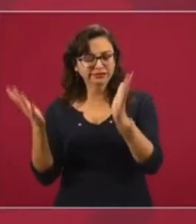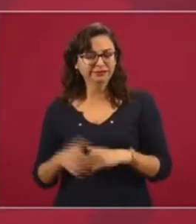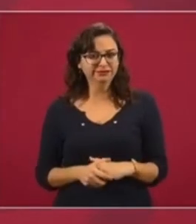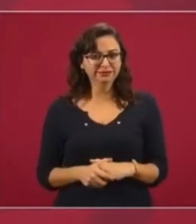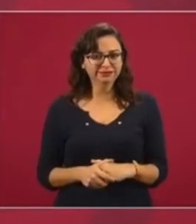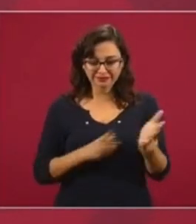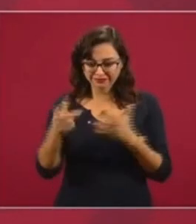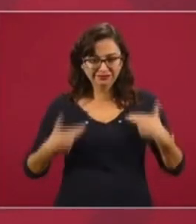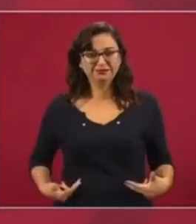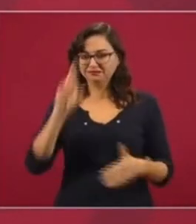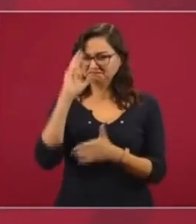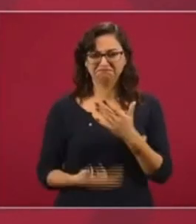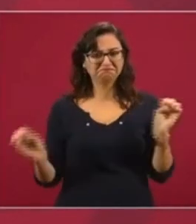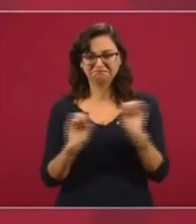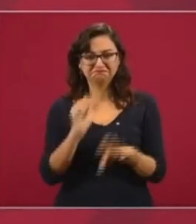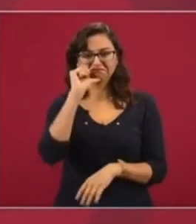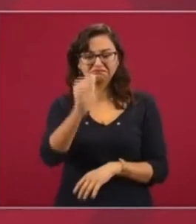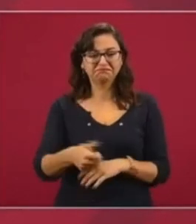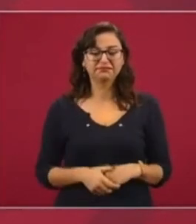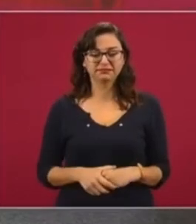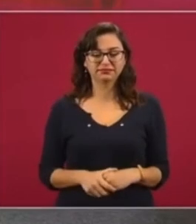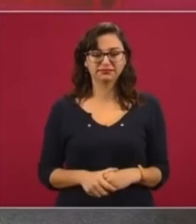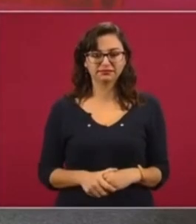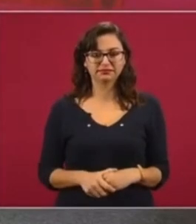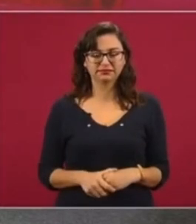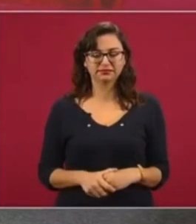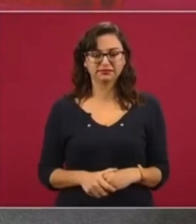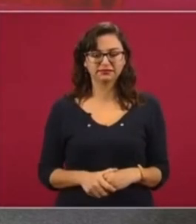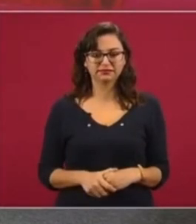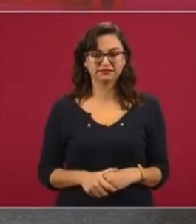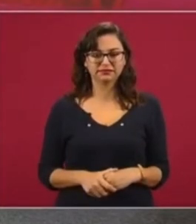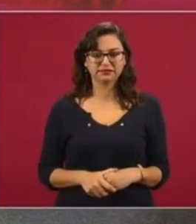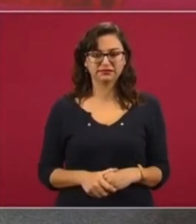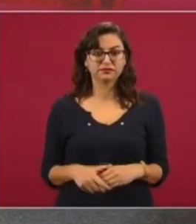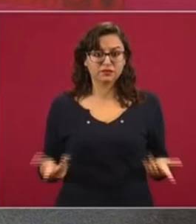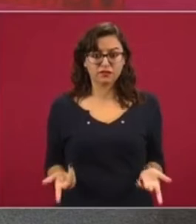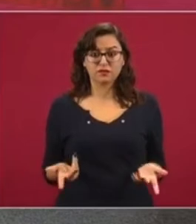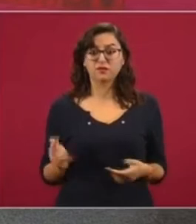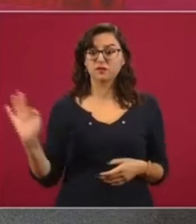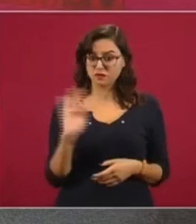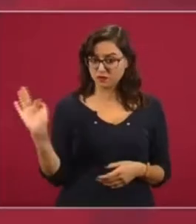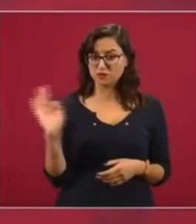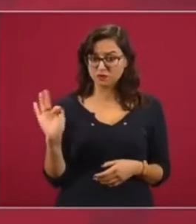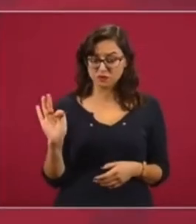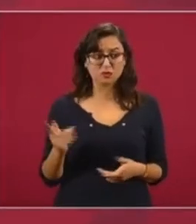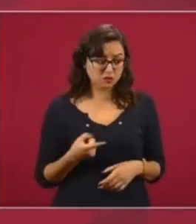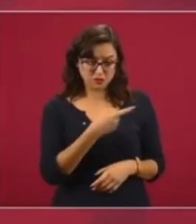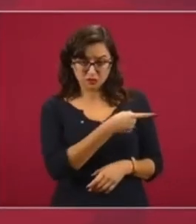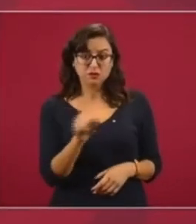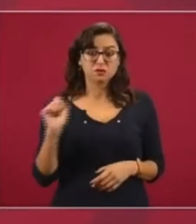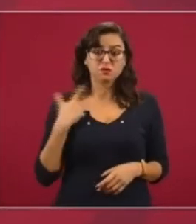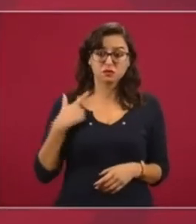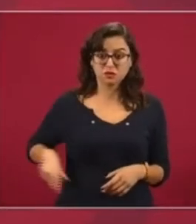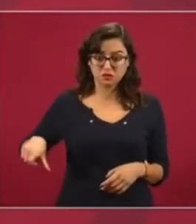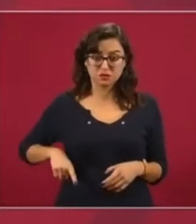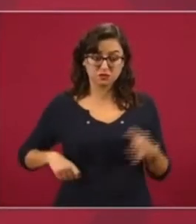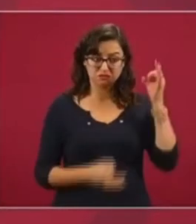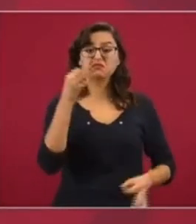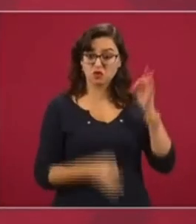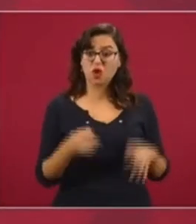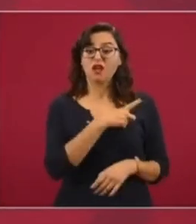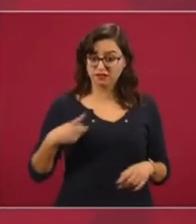sin violar derechos humanos, que los que resulten involucrados en el caso de que la gente diga que